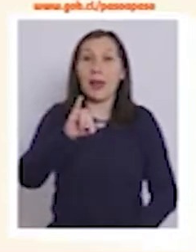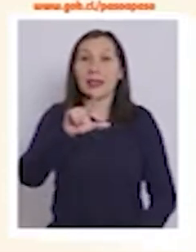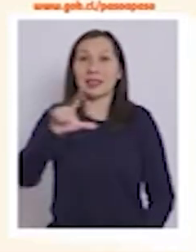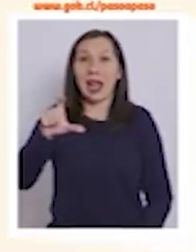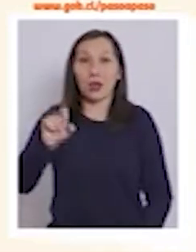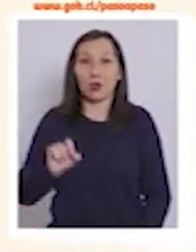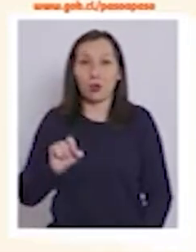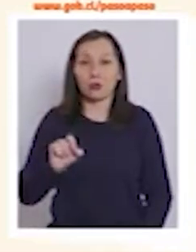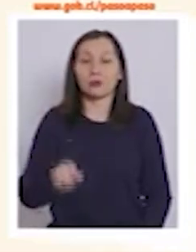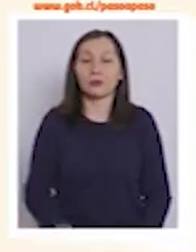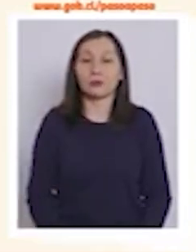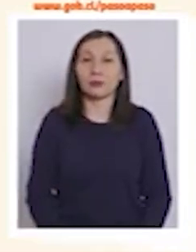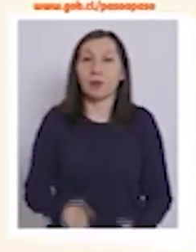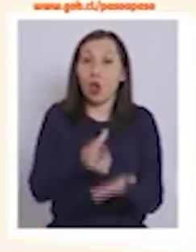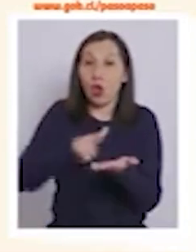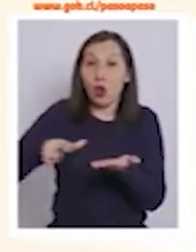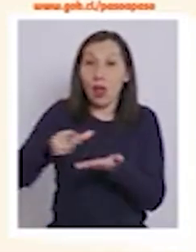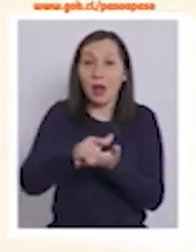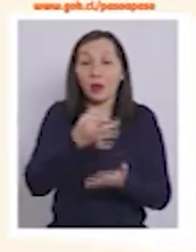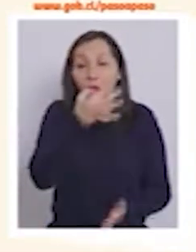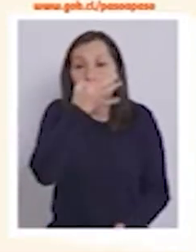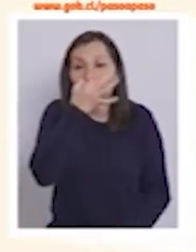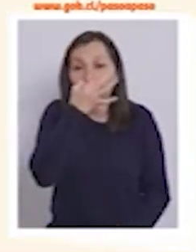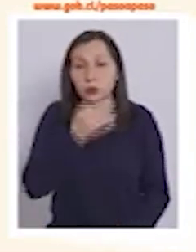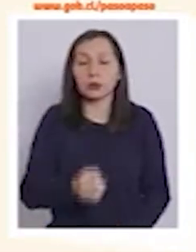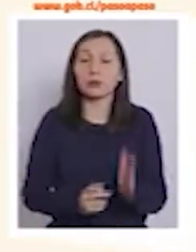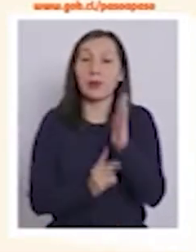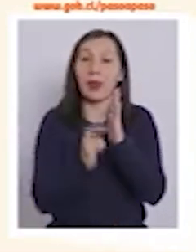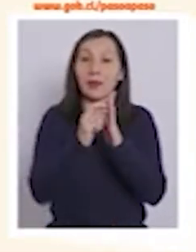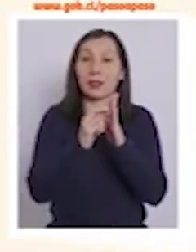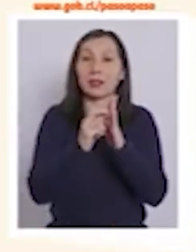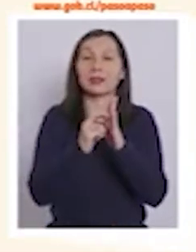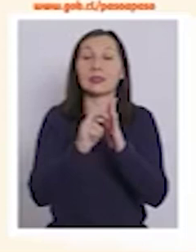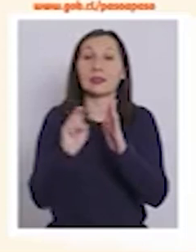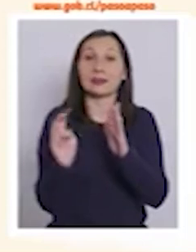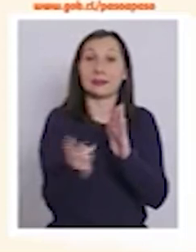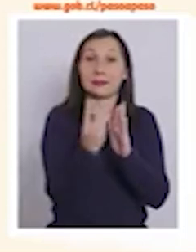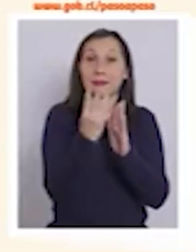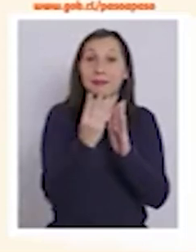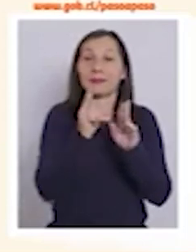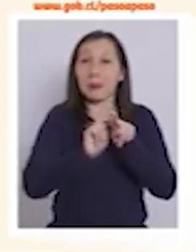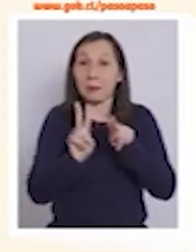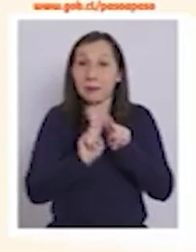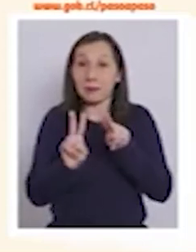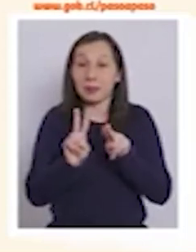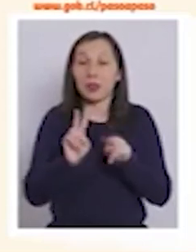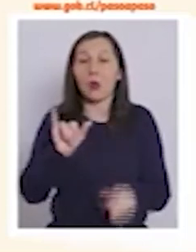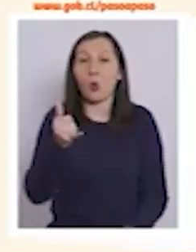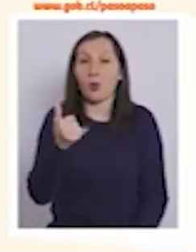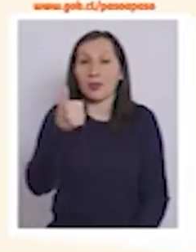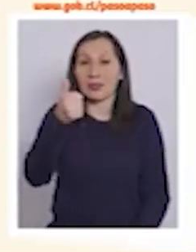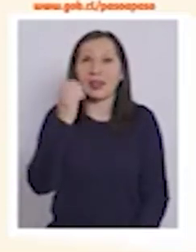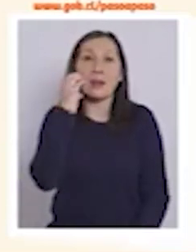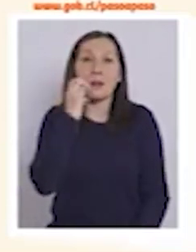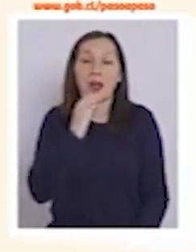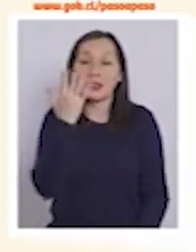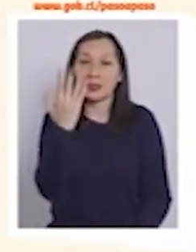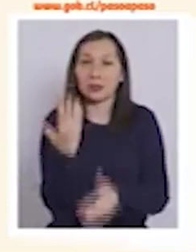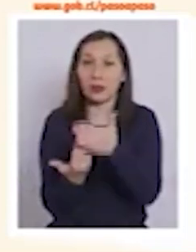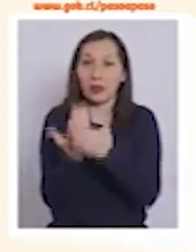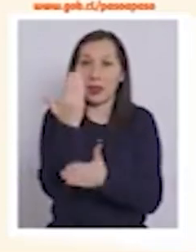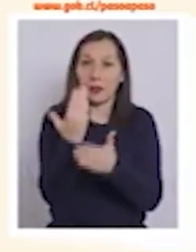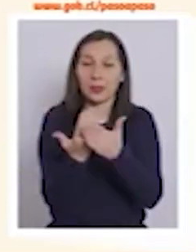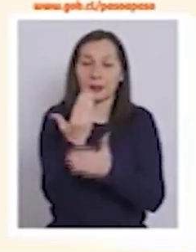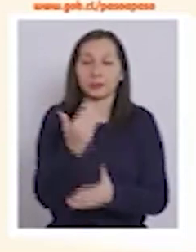la región de los lagos, Osorno. Avanzan a preparación desde el día jueves, 6 de mayo, a las 5 de la